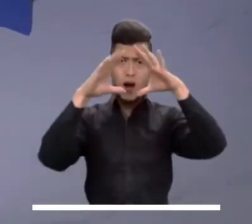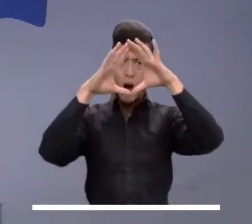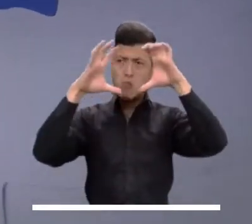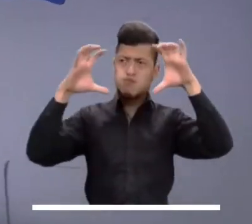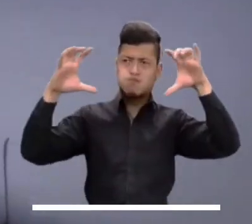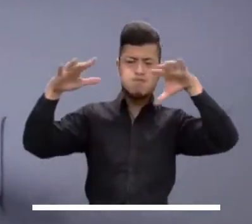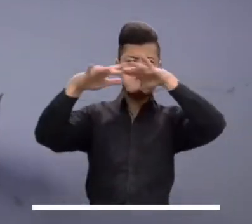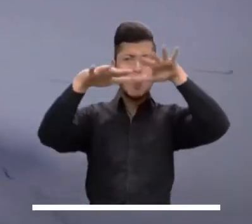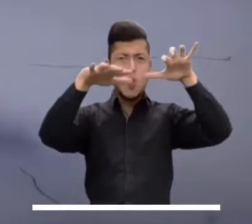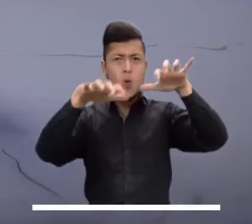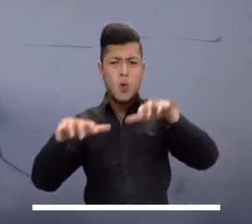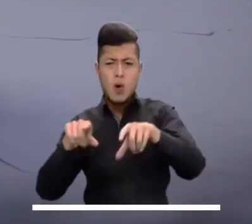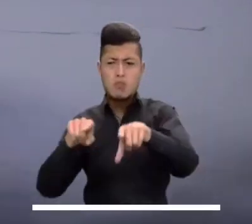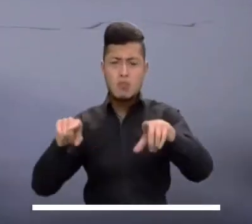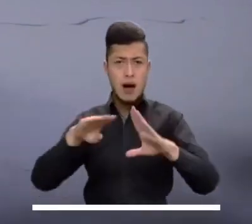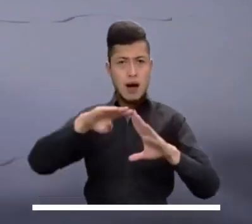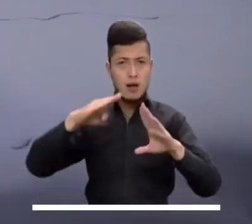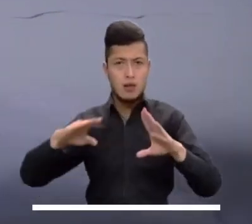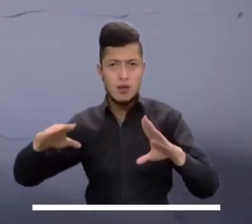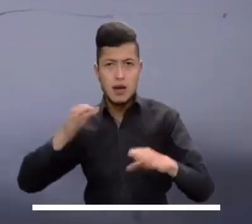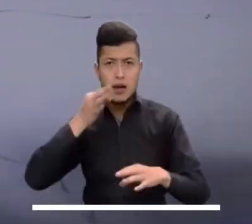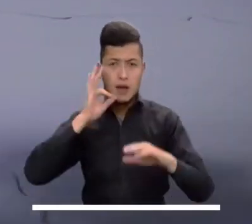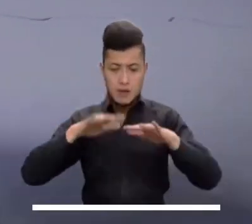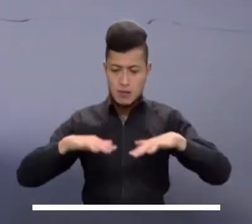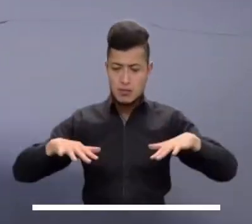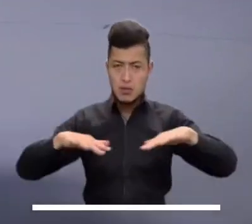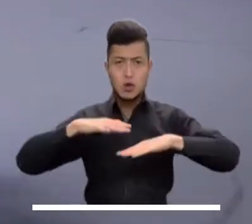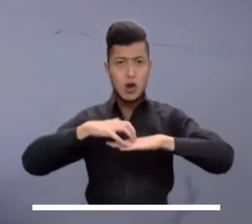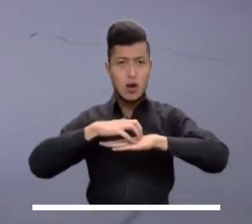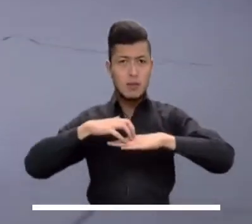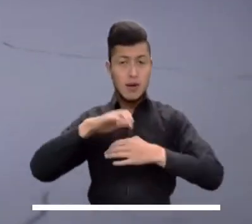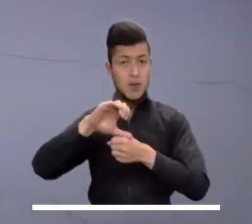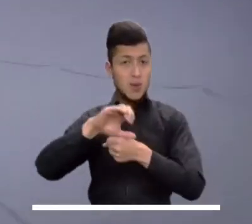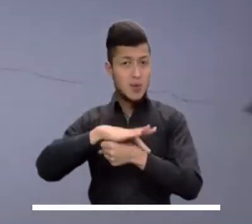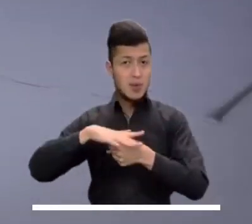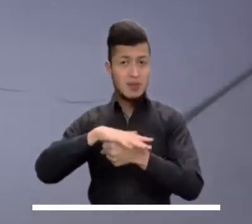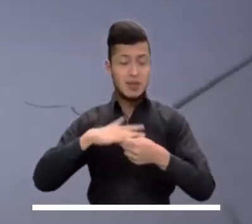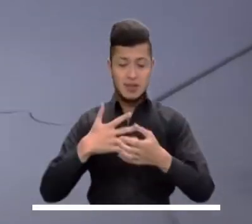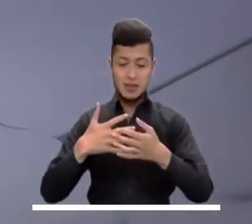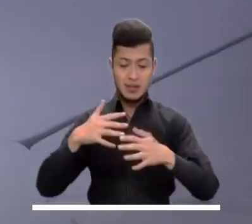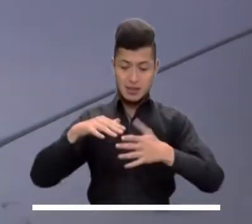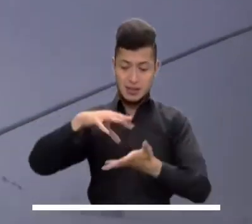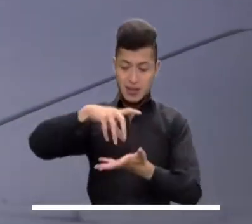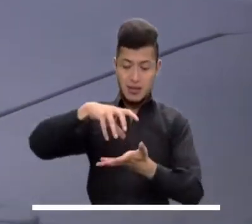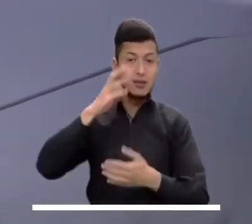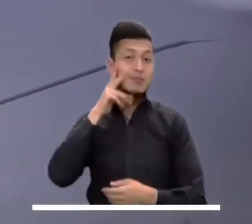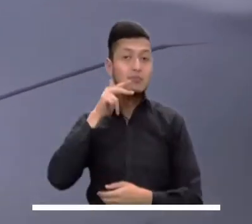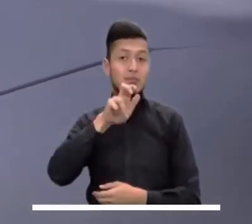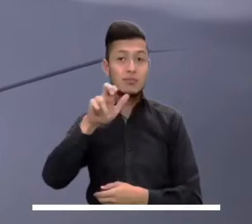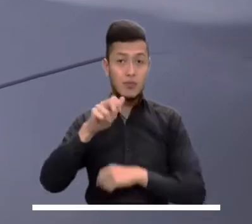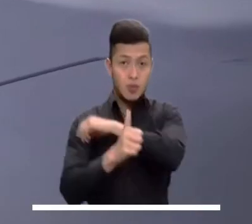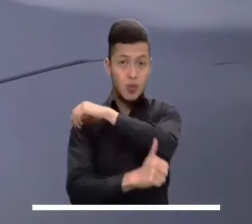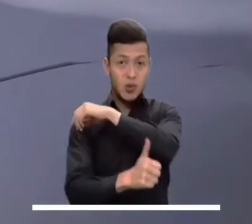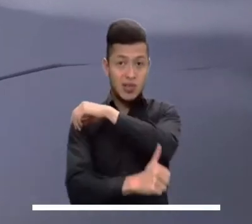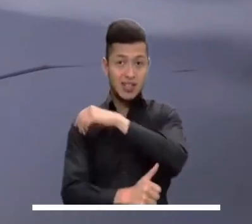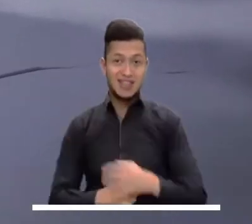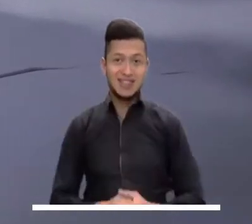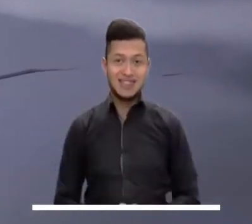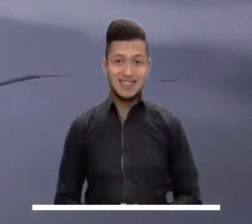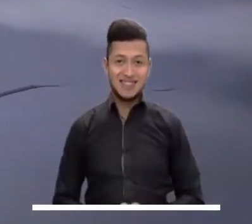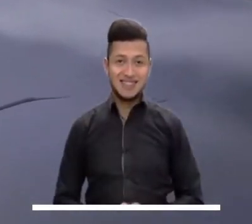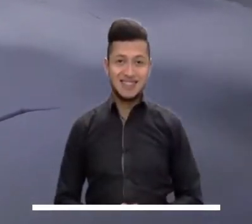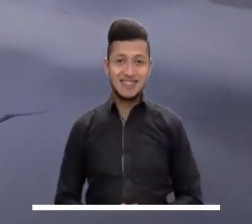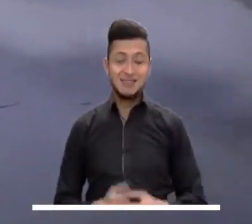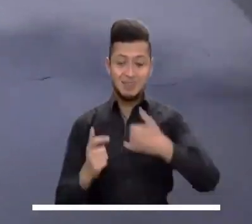En la región andina los cielos se cubrirán más, generando lluvias en zonas de Antioquia, Eje Cafetero, Tolima, Cundinamarca,